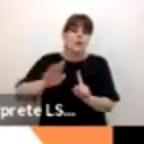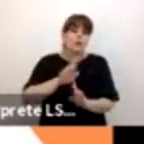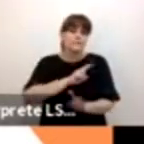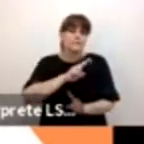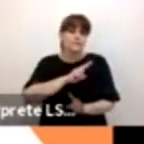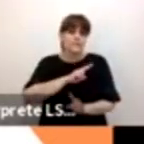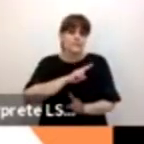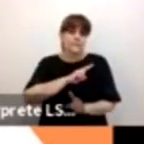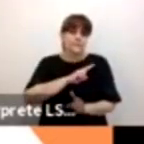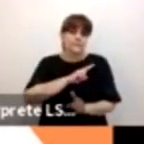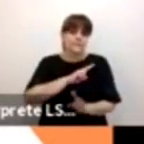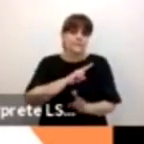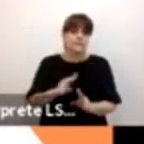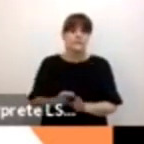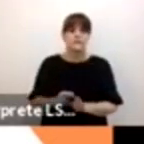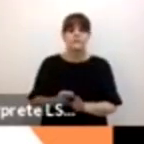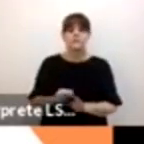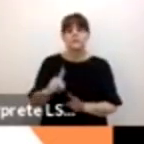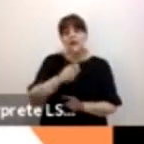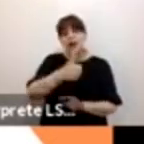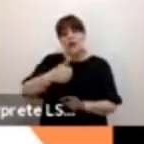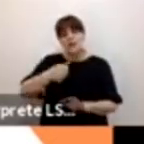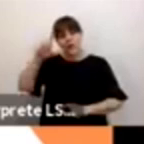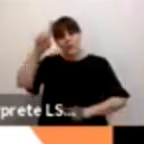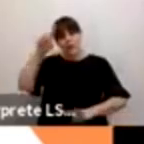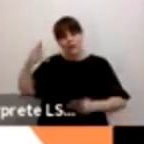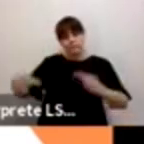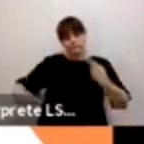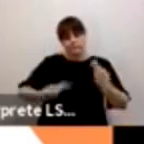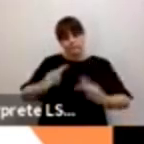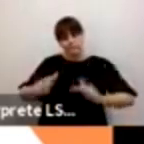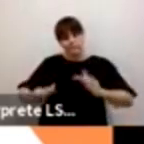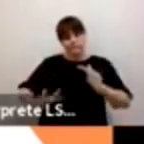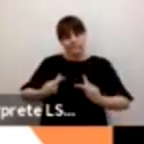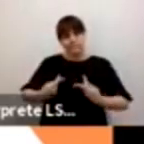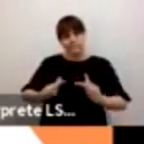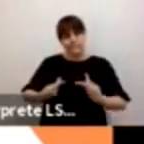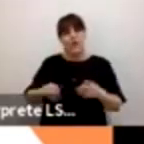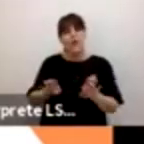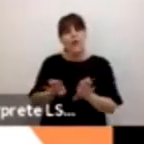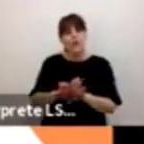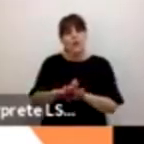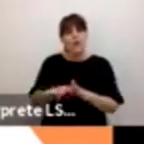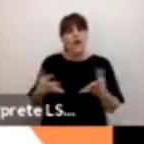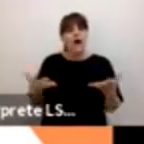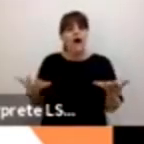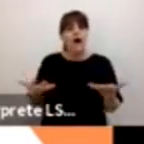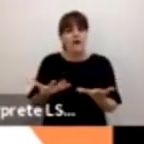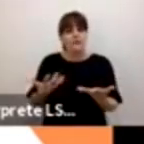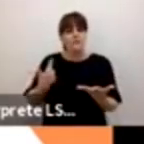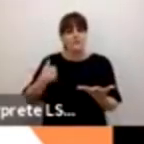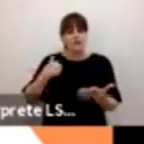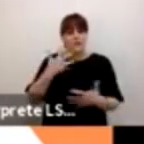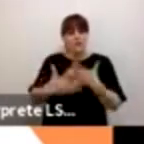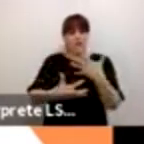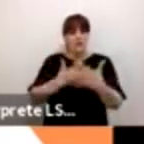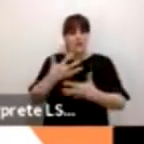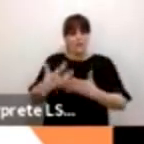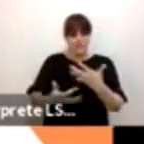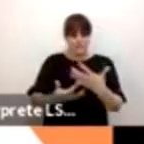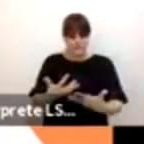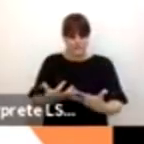cuestionar los mandatos desde los cuales ejercen cualquier tipo de violencia, llámese los hombres.